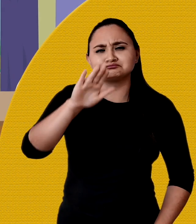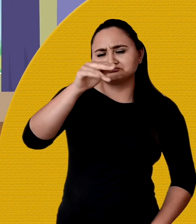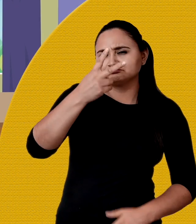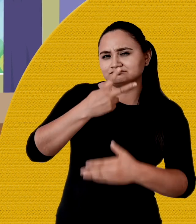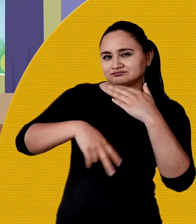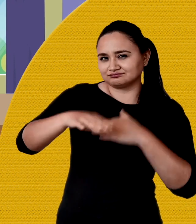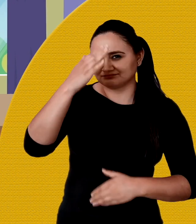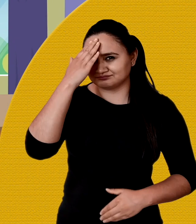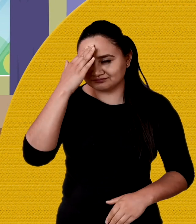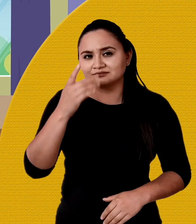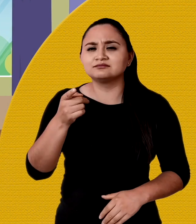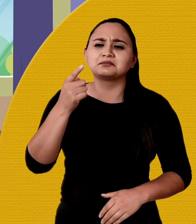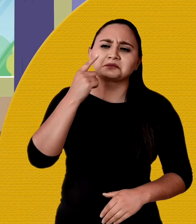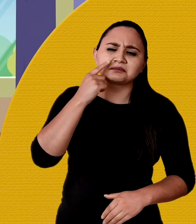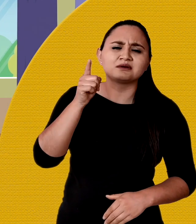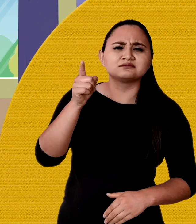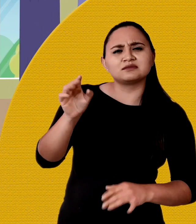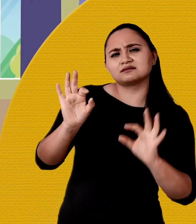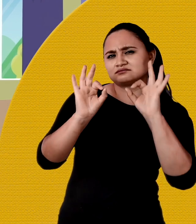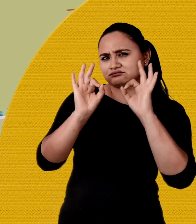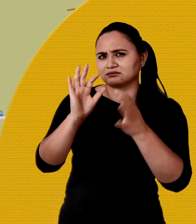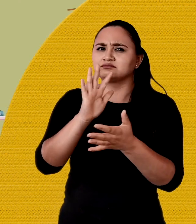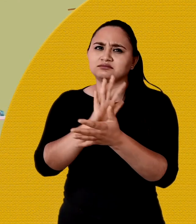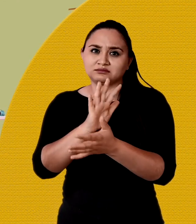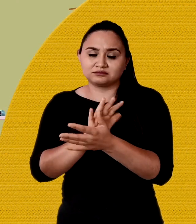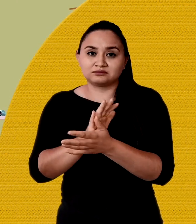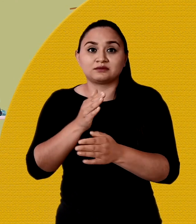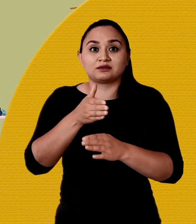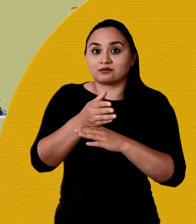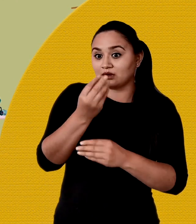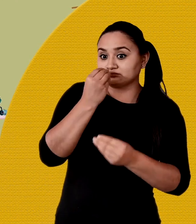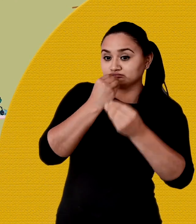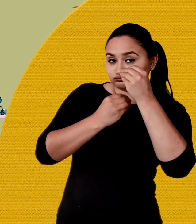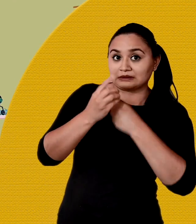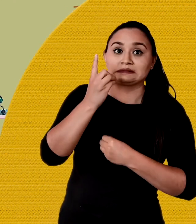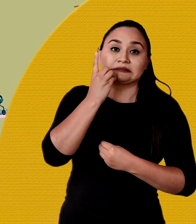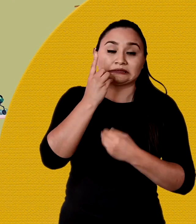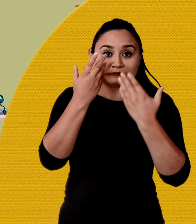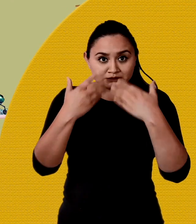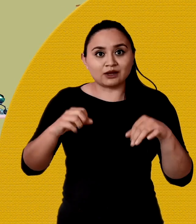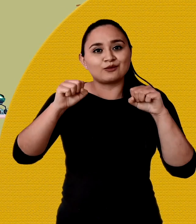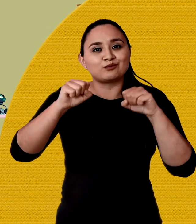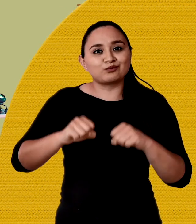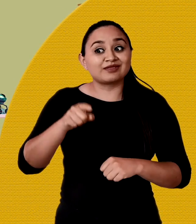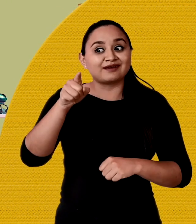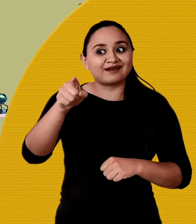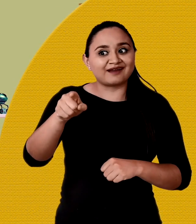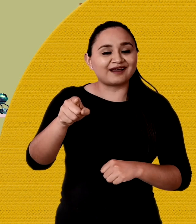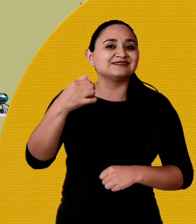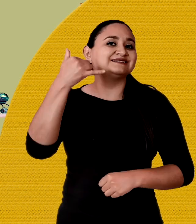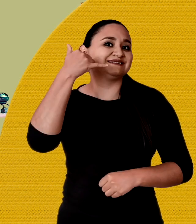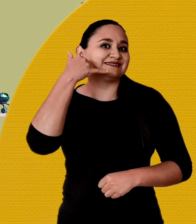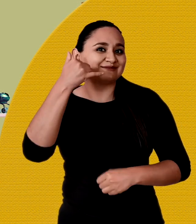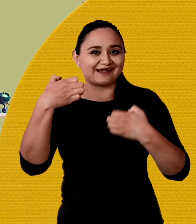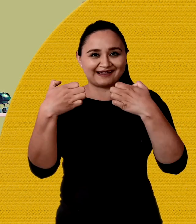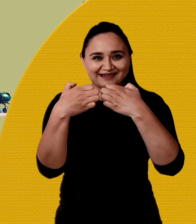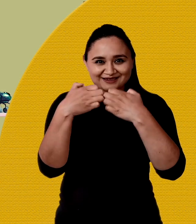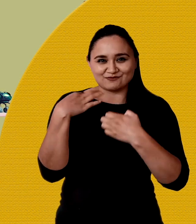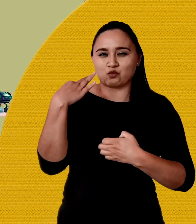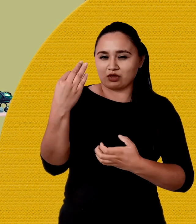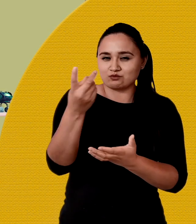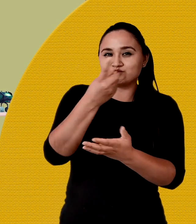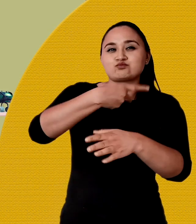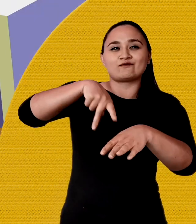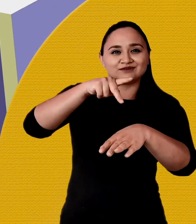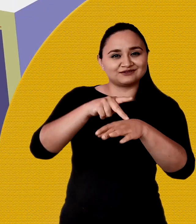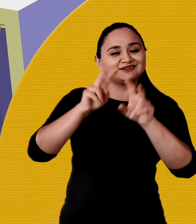¿Sabes, hijo? Ajá. Tu papá va a estar bien. Después de desayunar, podemos llamar a la Brigada de Contención Emocional